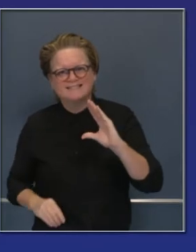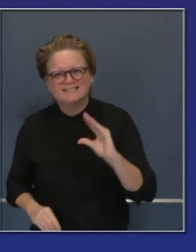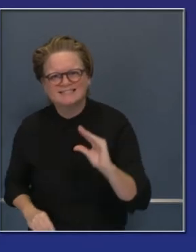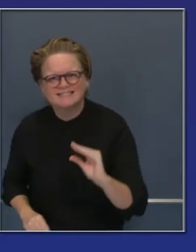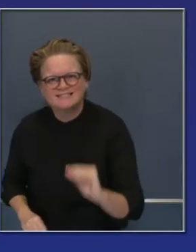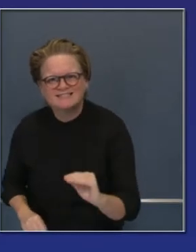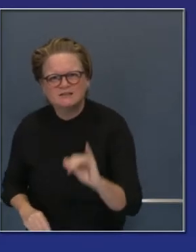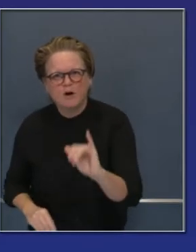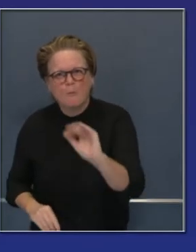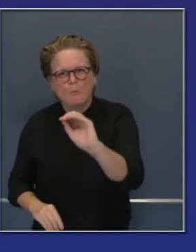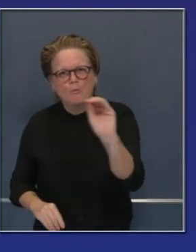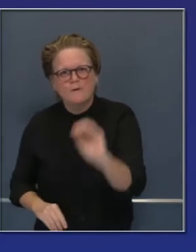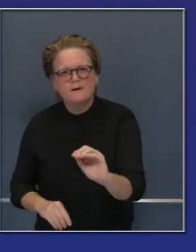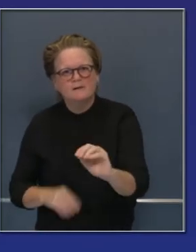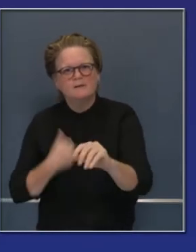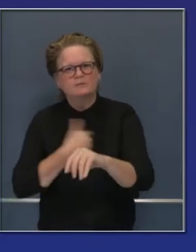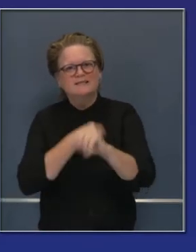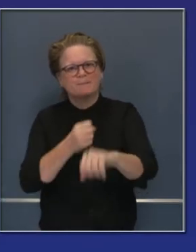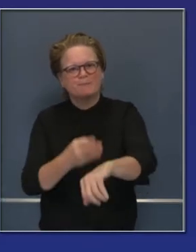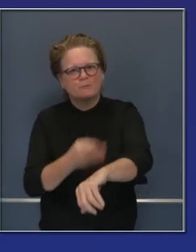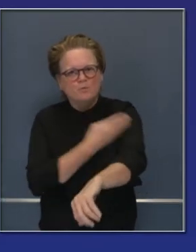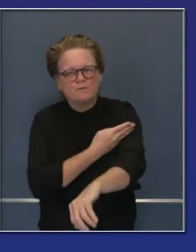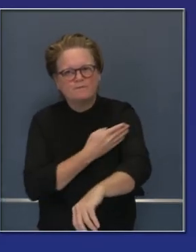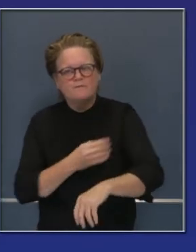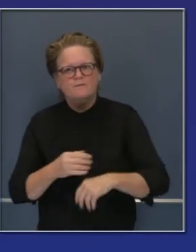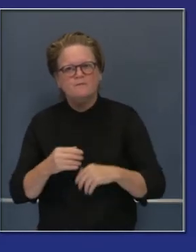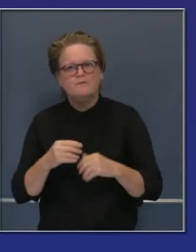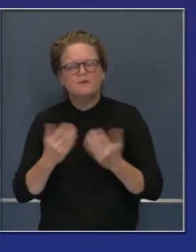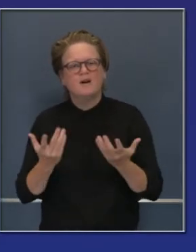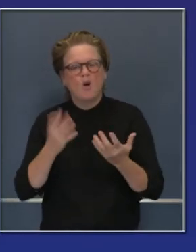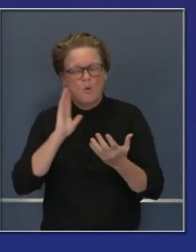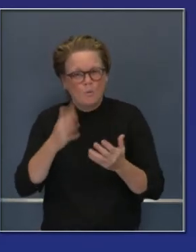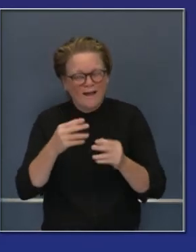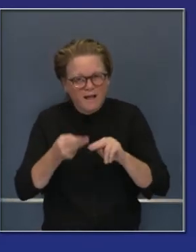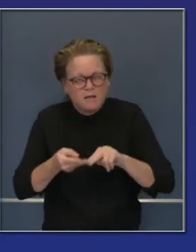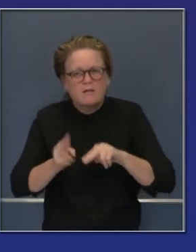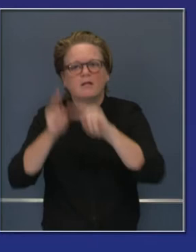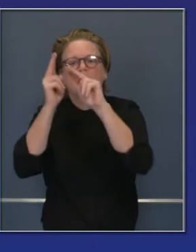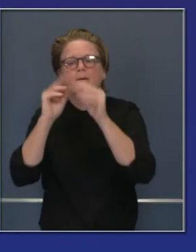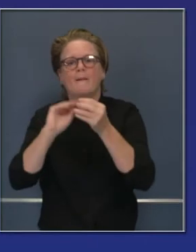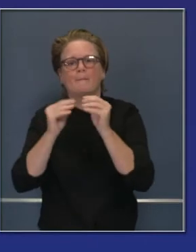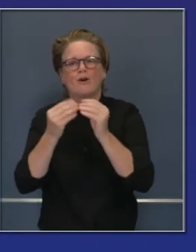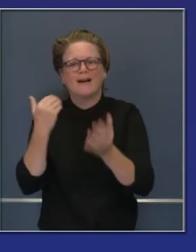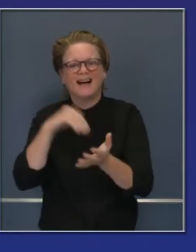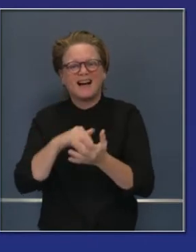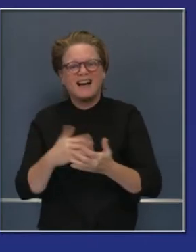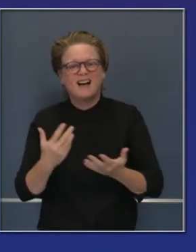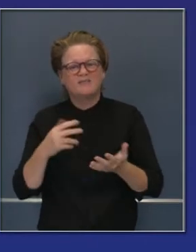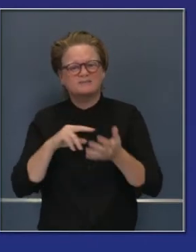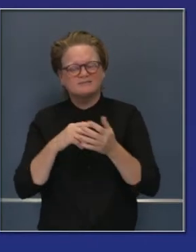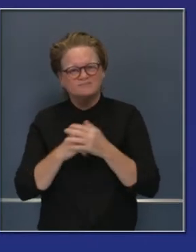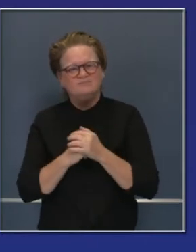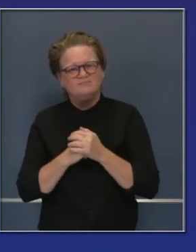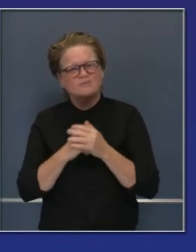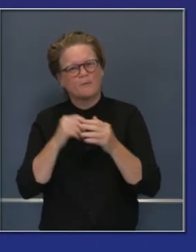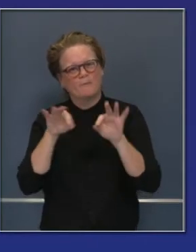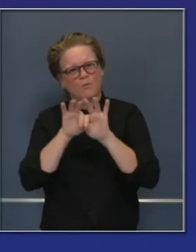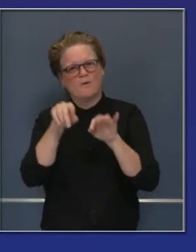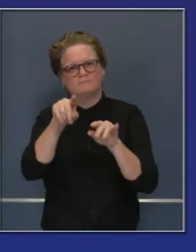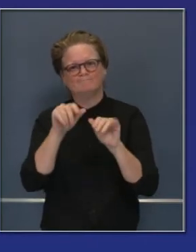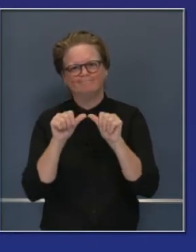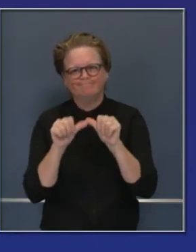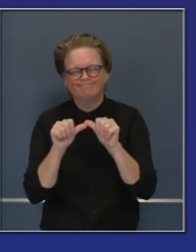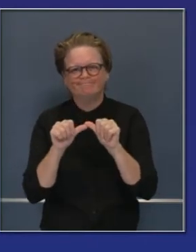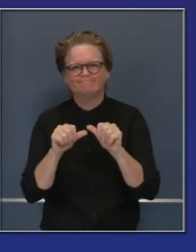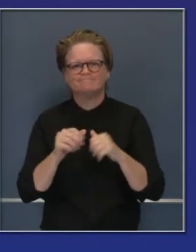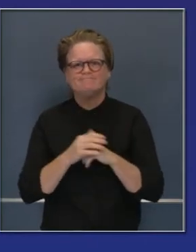visto una mejor situación. Y esto es testamento del trabajo de 40 millones de personas que han hecho justicia a